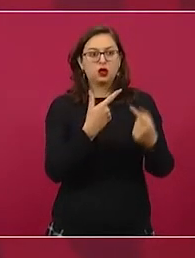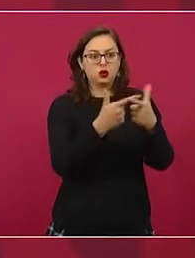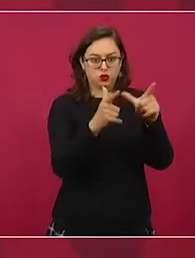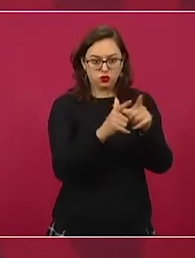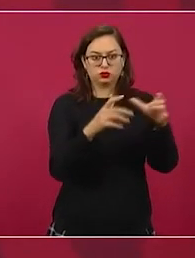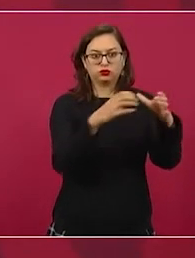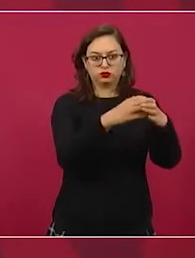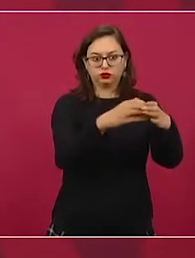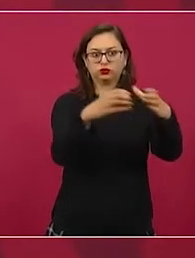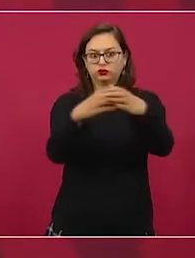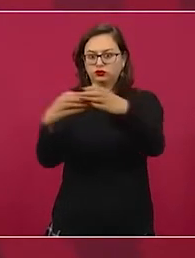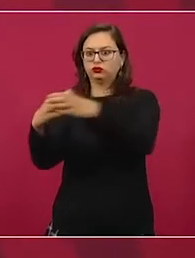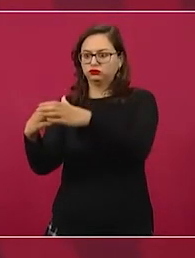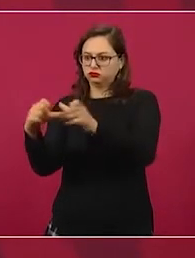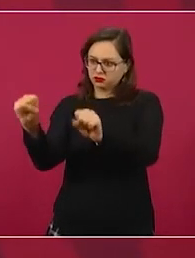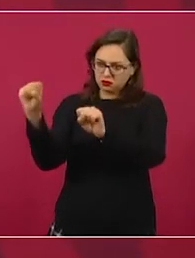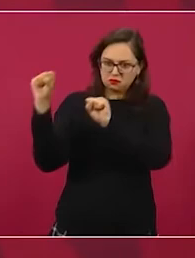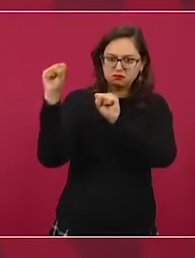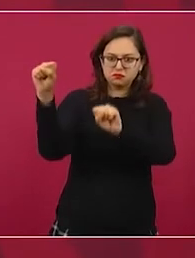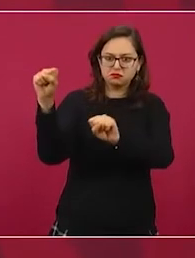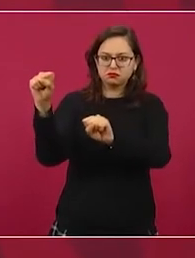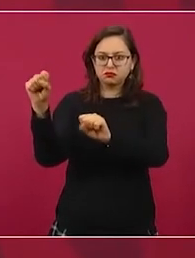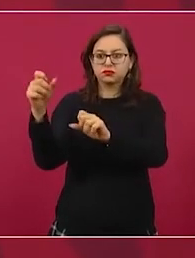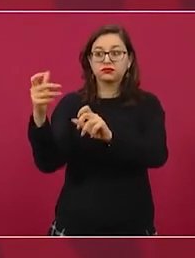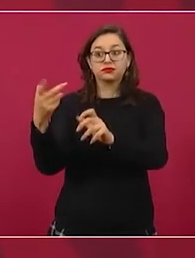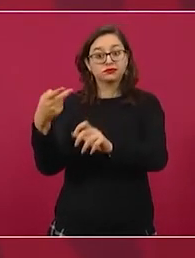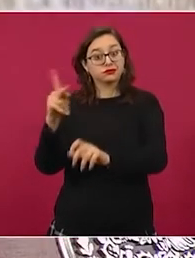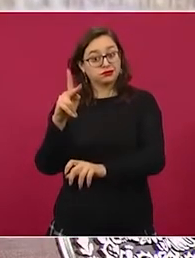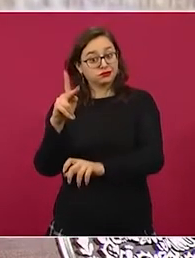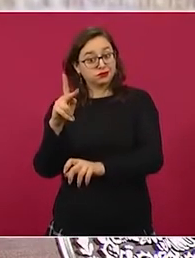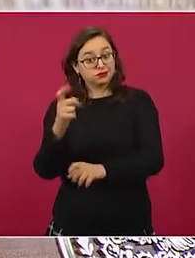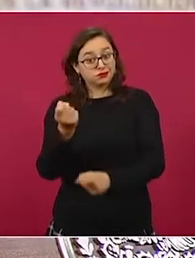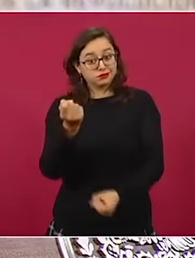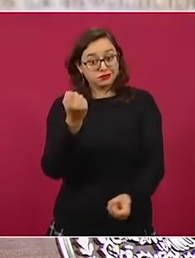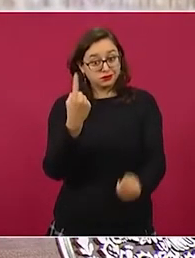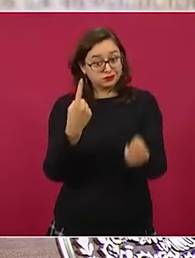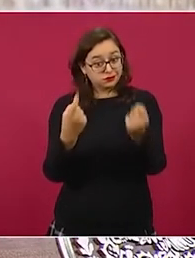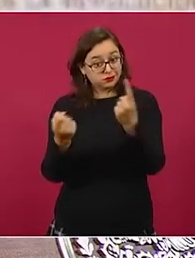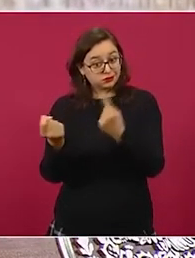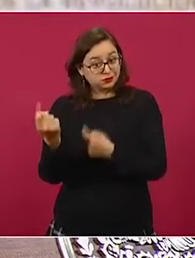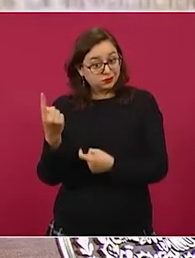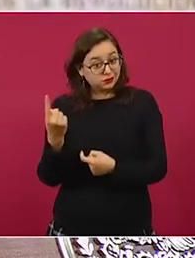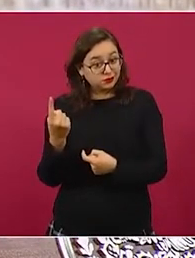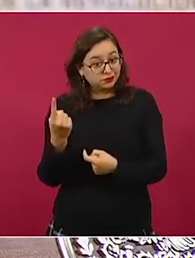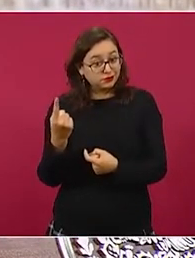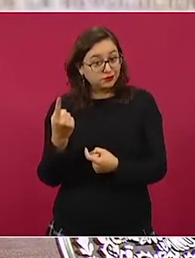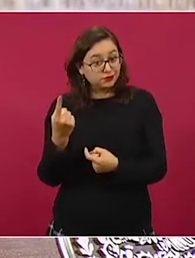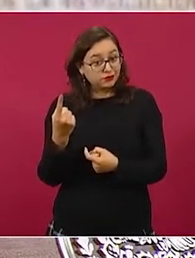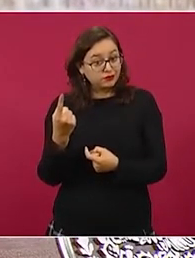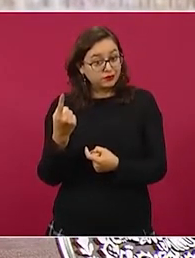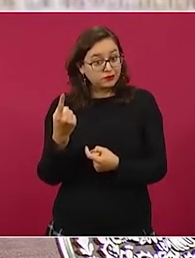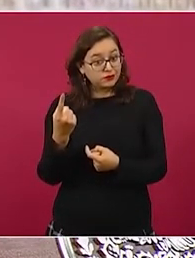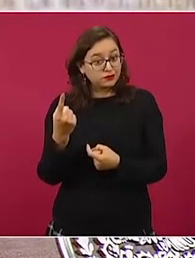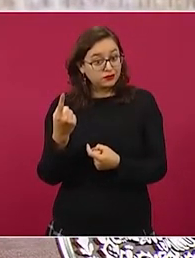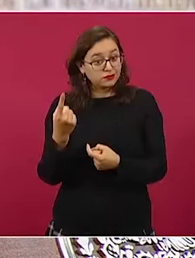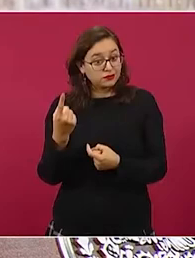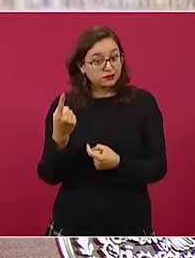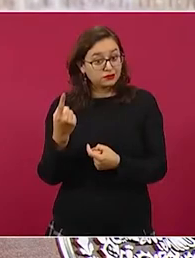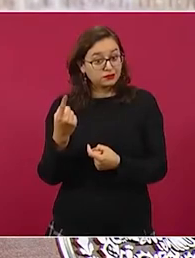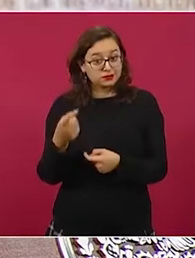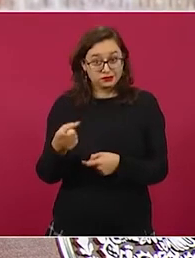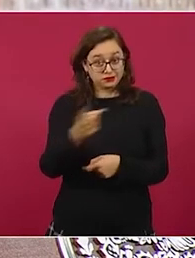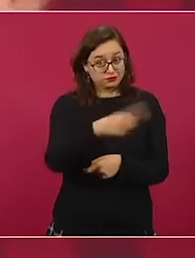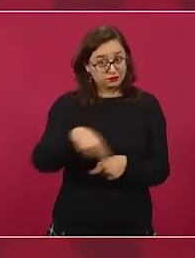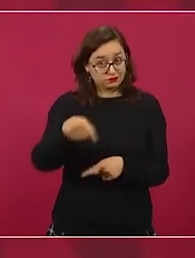y también con propósitos no sólo por